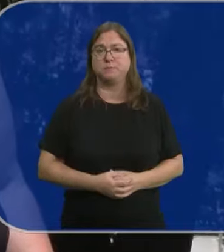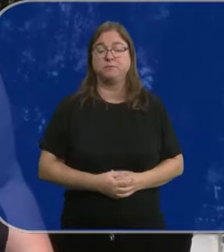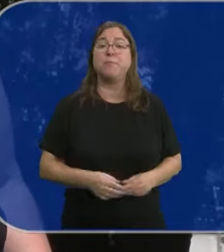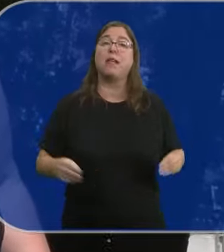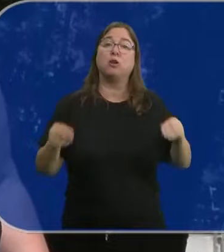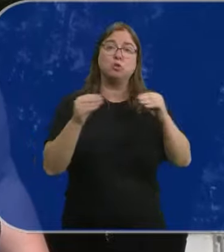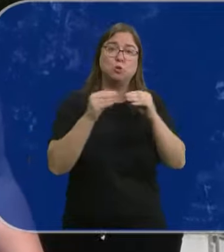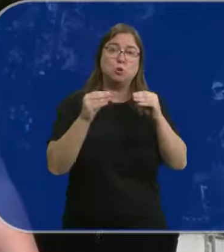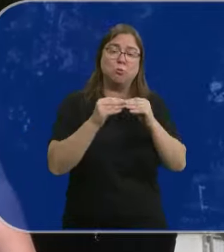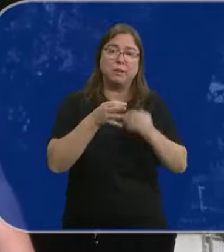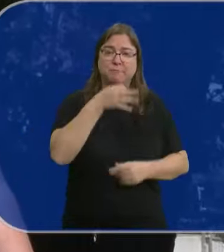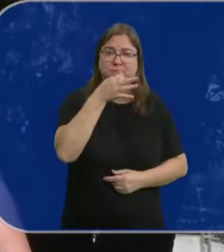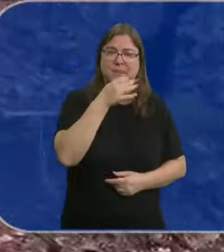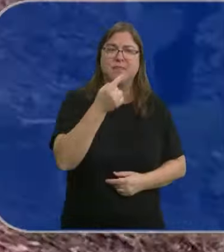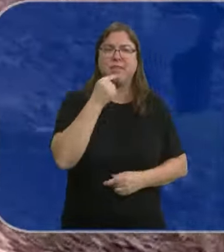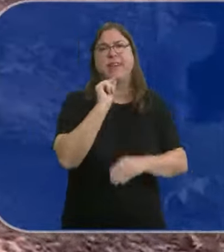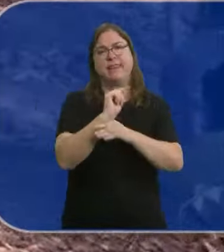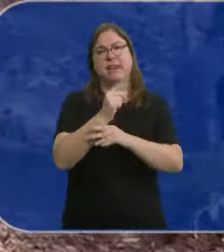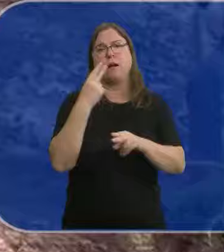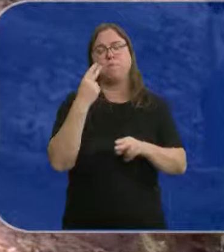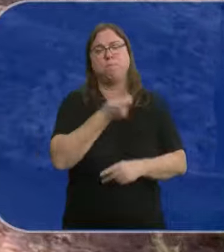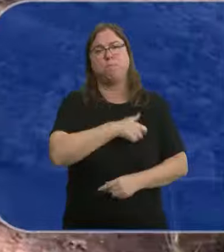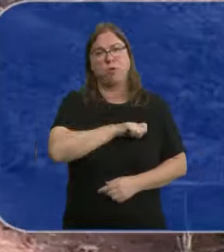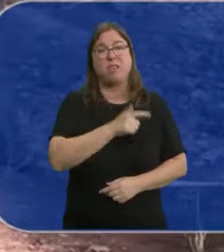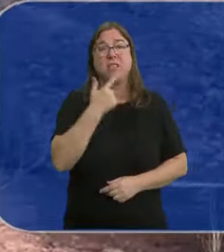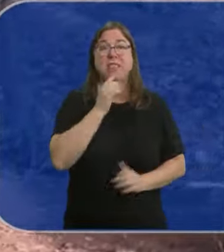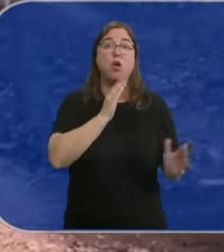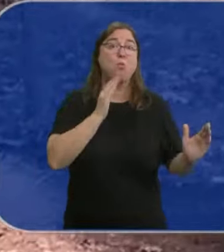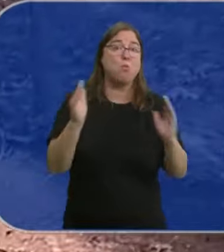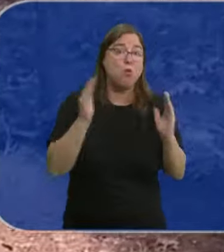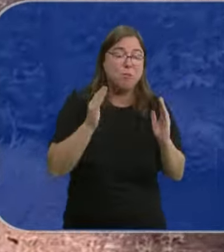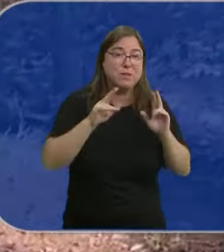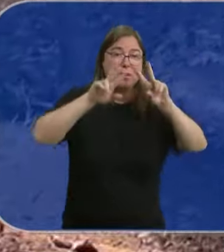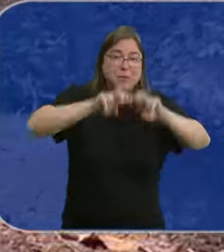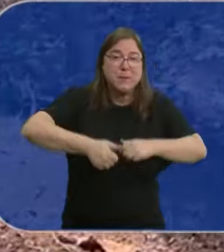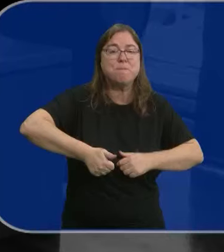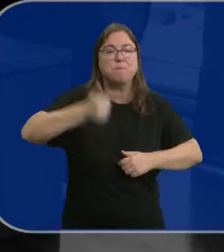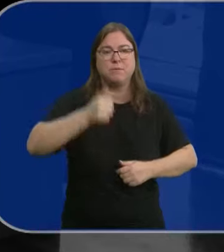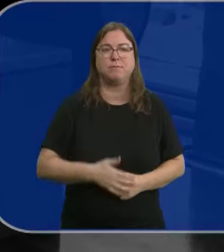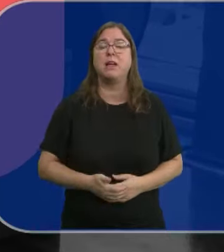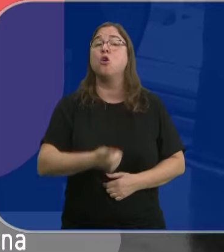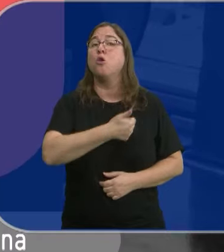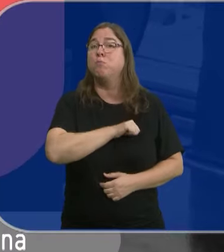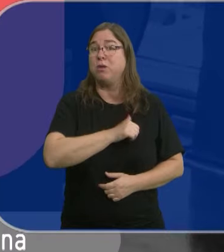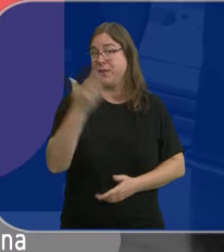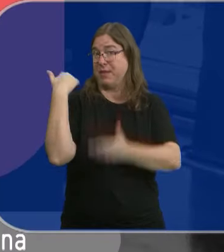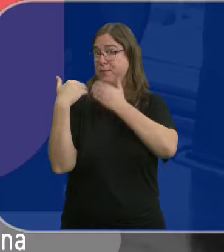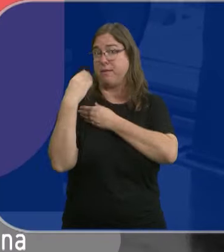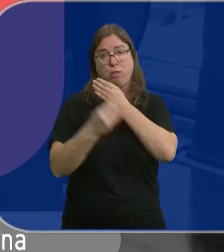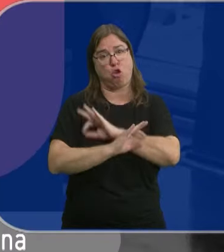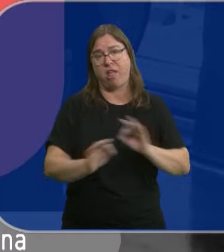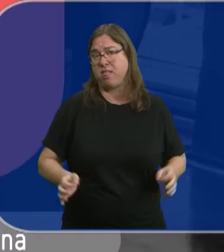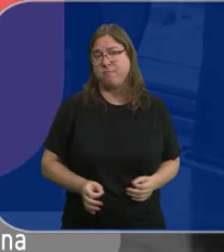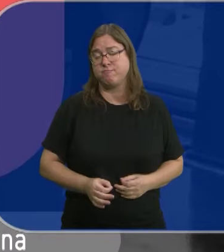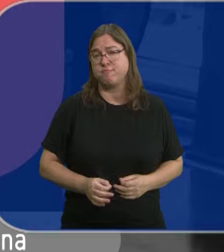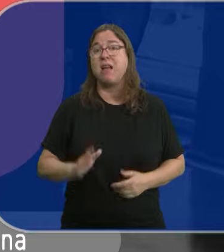sobrina en su declaración también hace una crítica a la policía y le recrimina que en ese momento no investigaran más. La policía de entonces no hizo